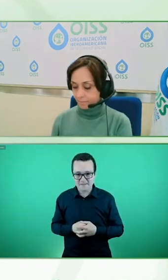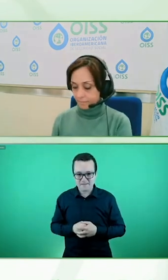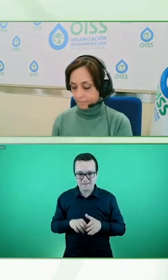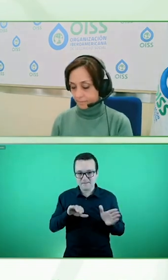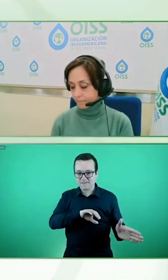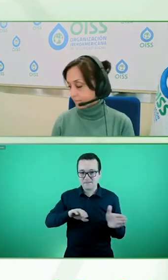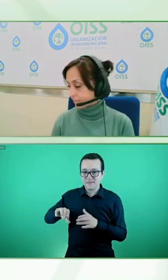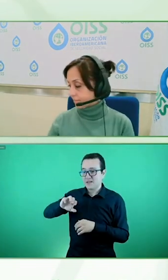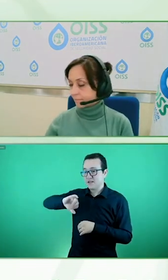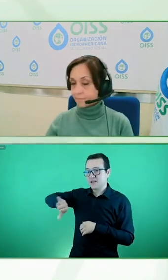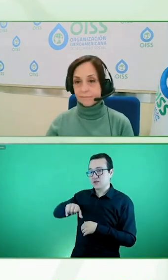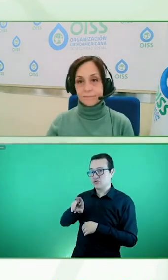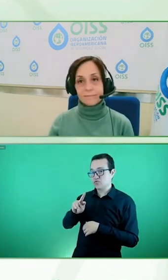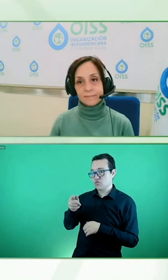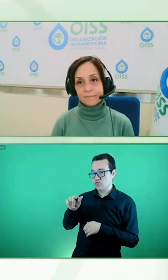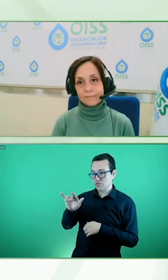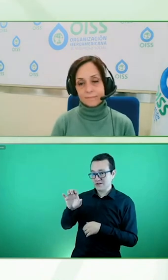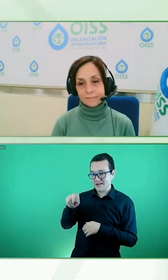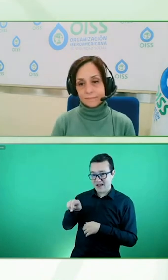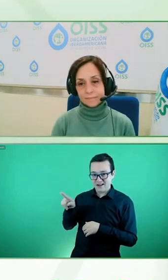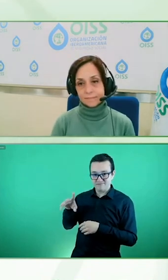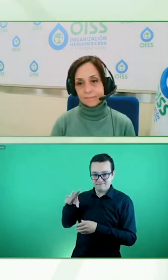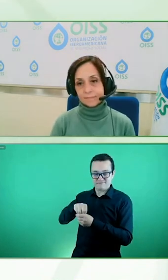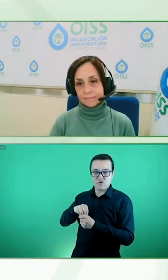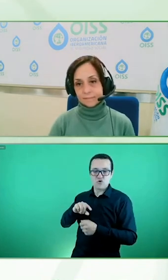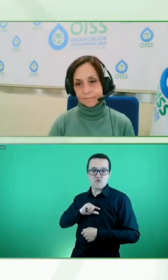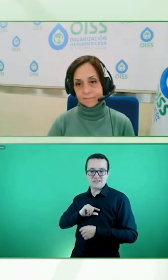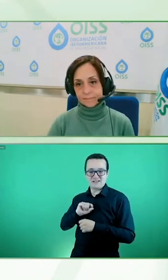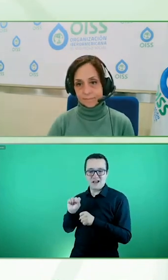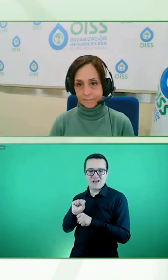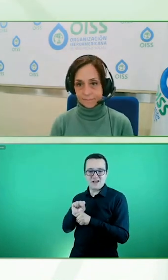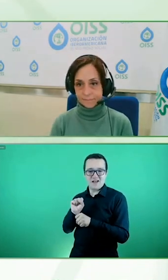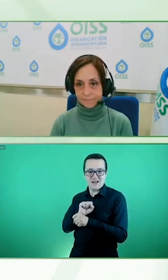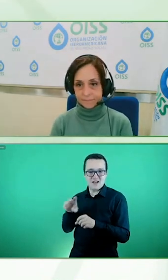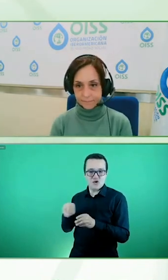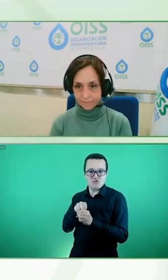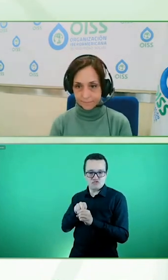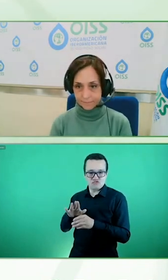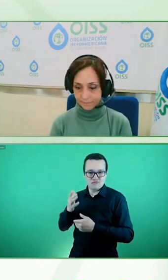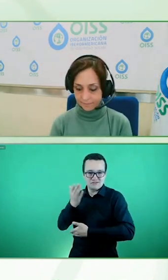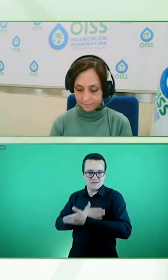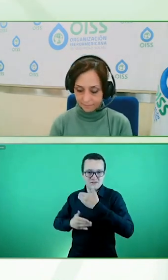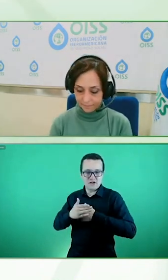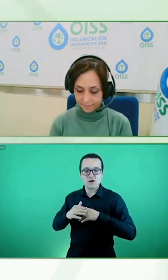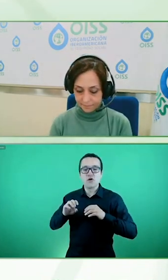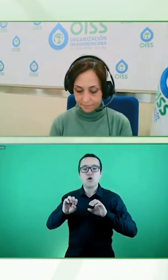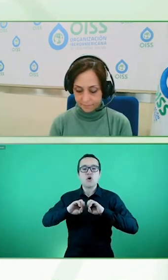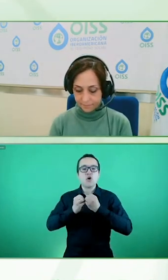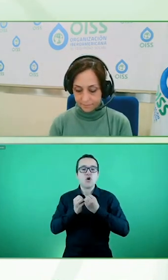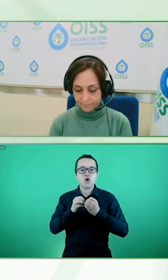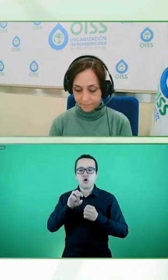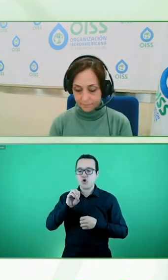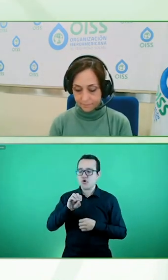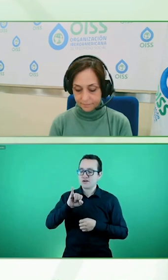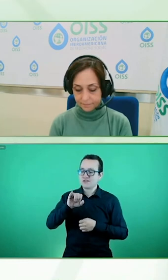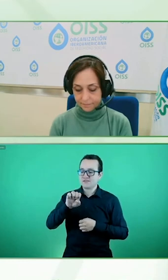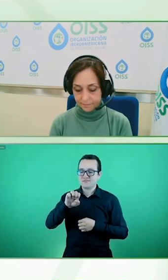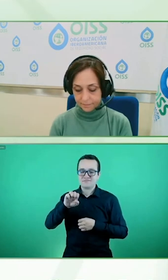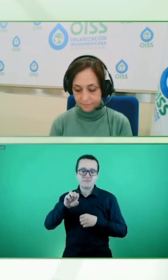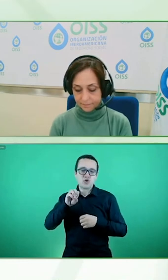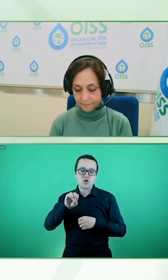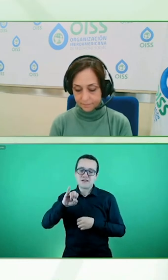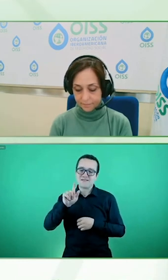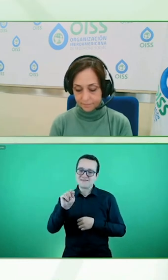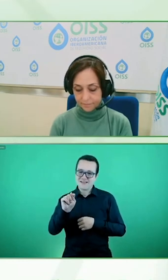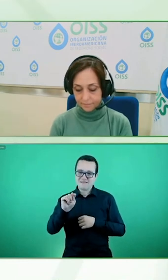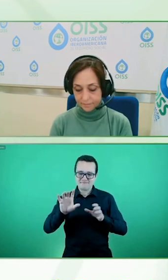oficial de inclusión de discapacidad de la Organización Internacional del Trabajo, coordina la Red Mundial de Empresas